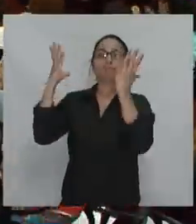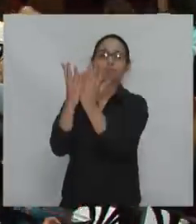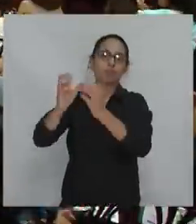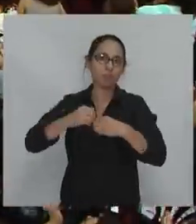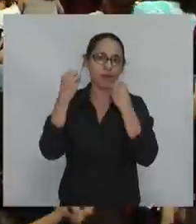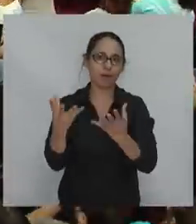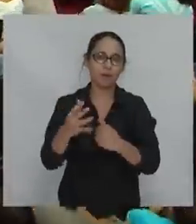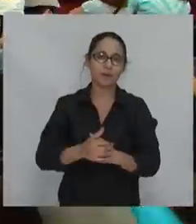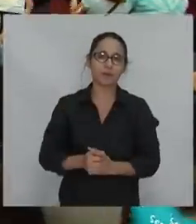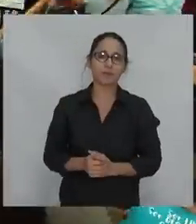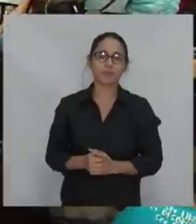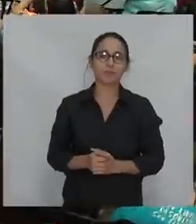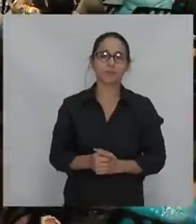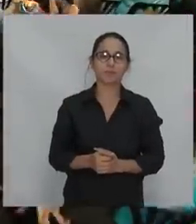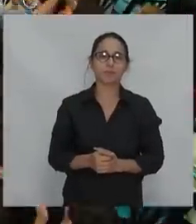muy bien.